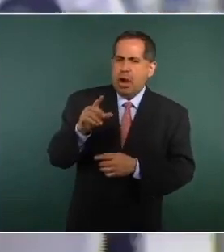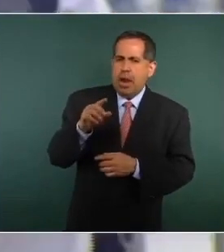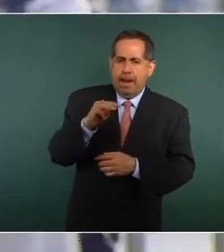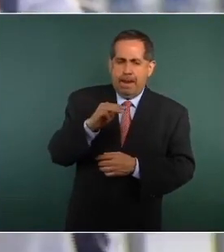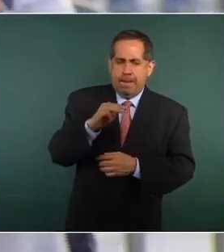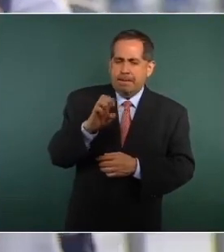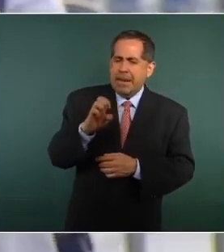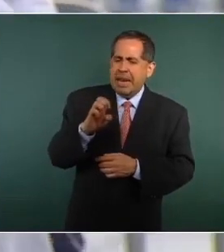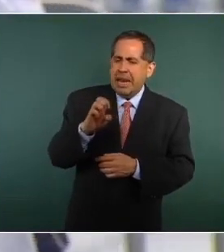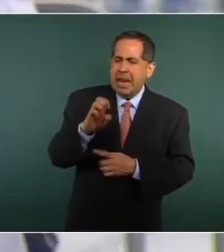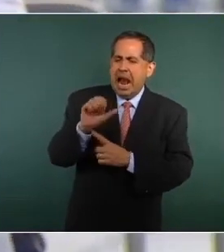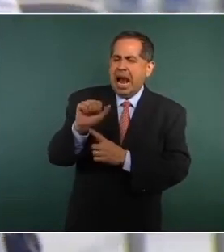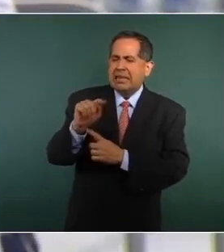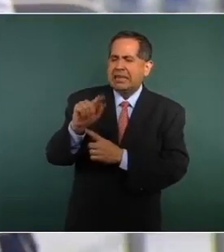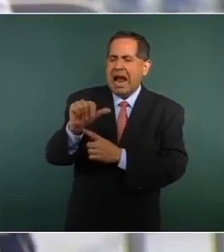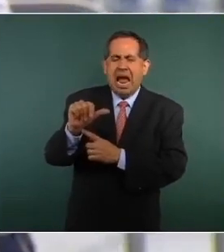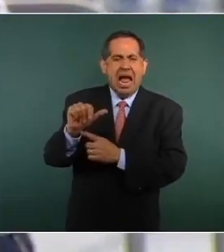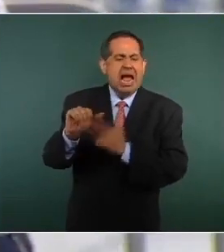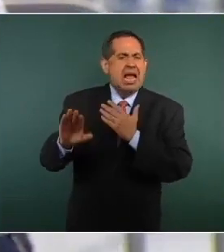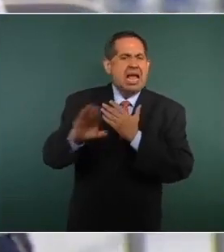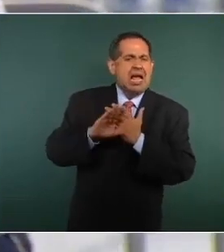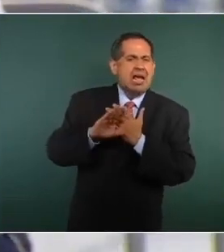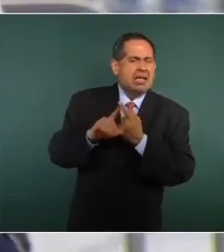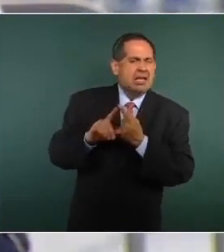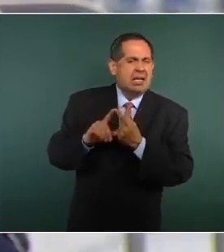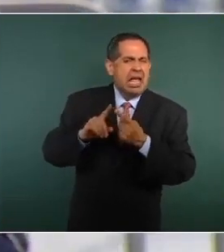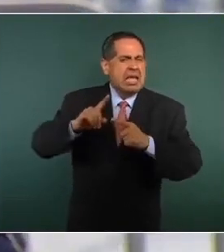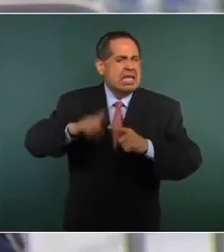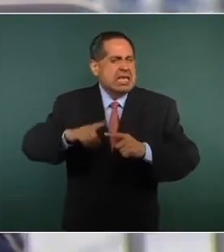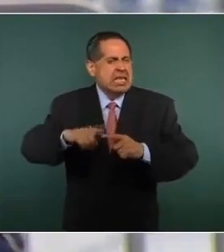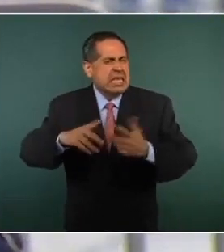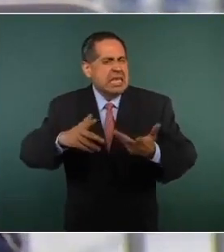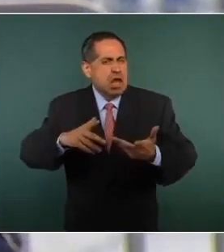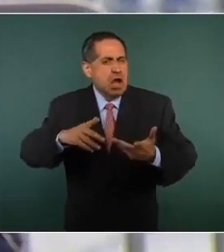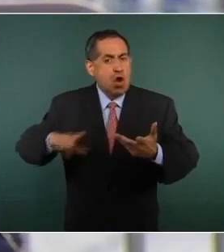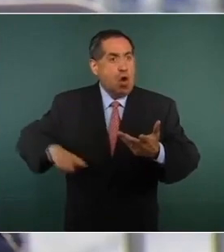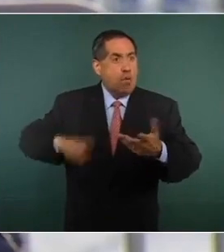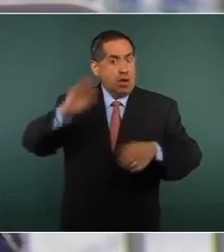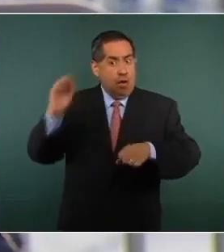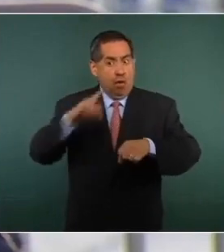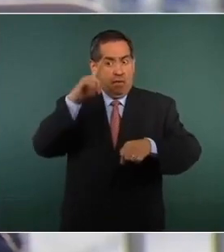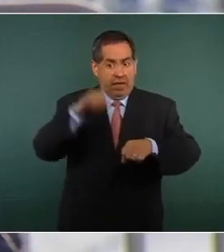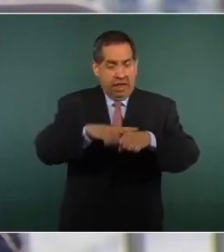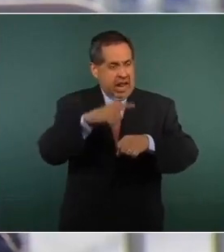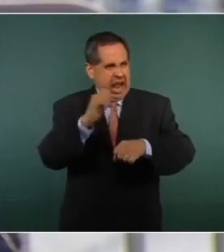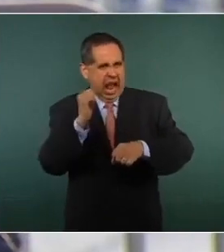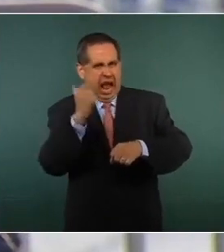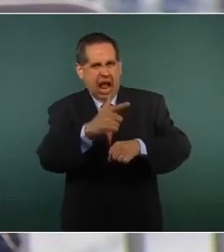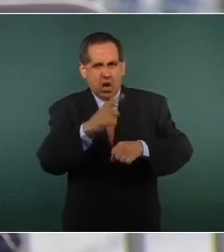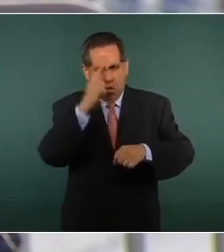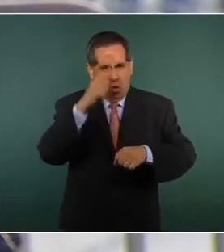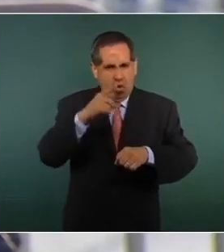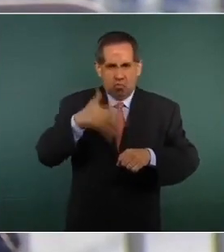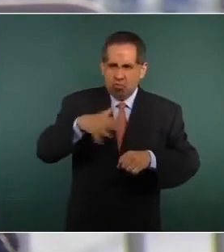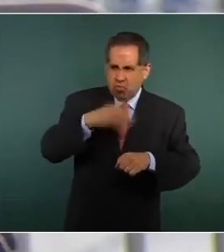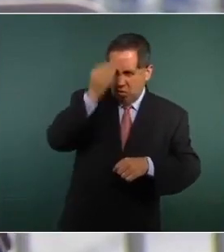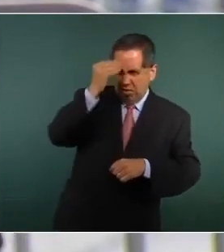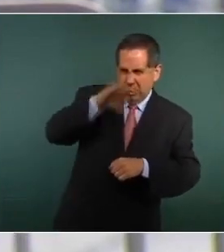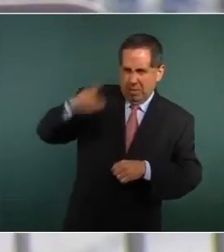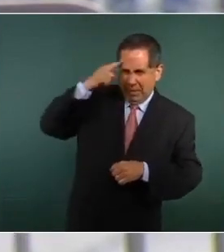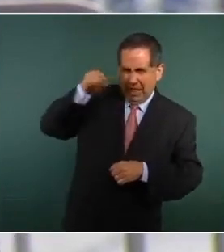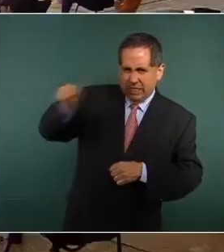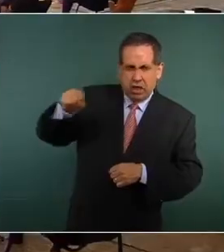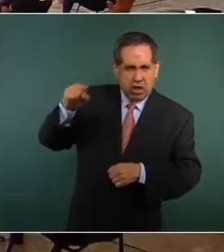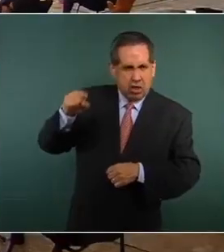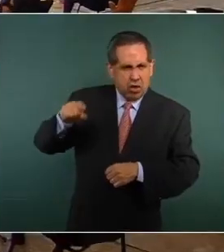me ataca. ¿Usted considera que desde el gobierno federal se está orquestando una campaña en contra de usted, gobernador?